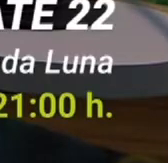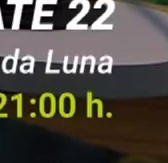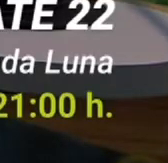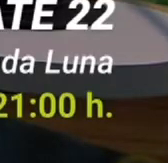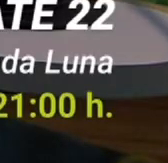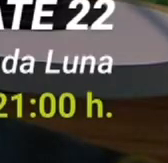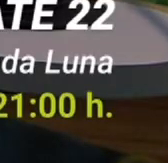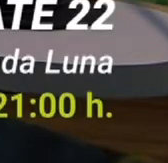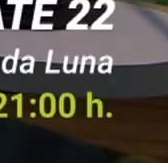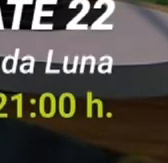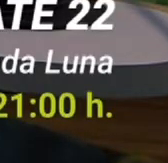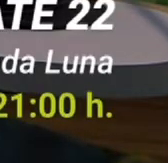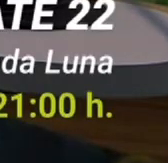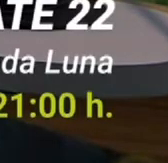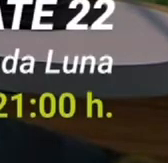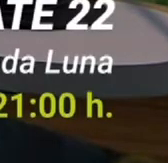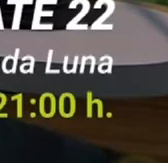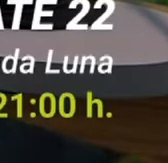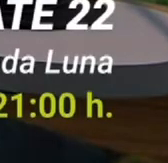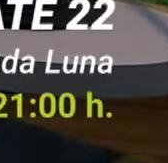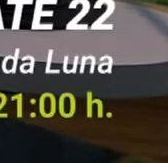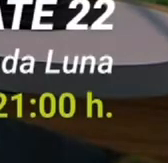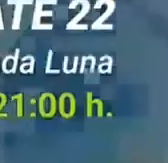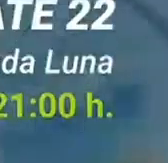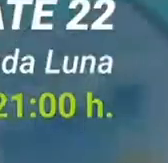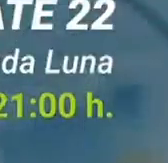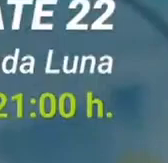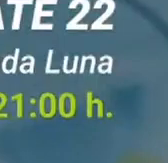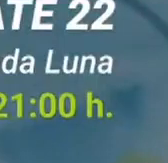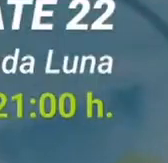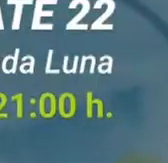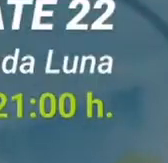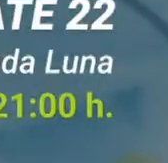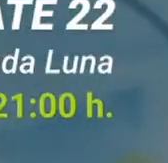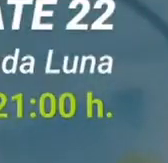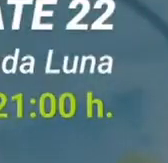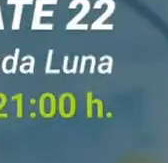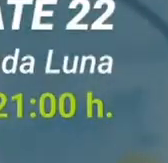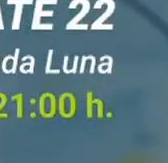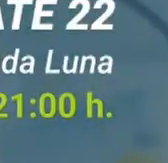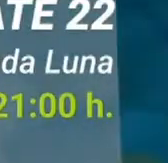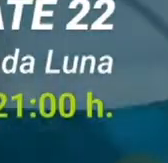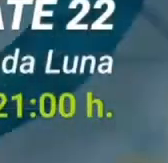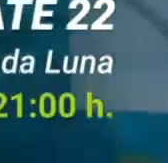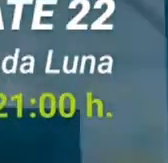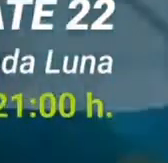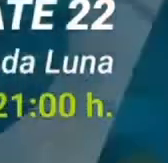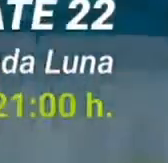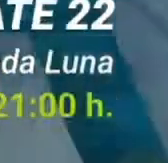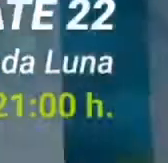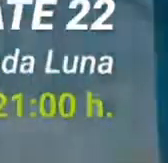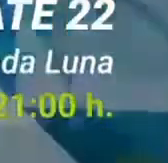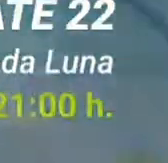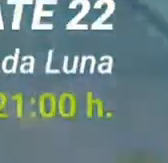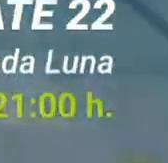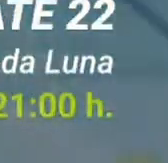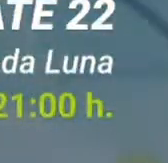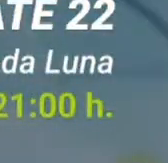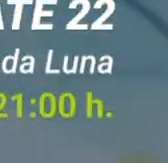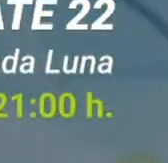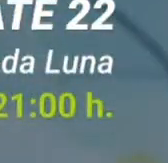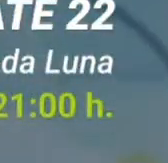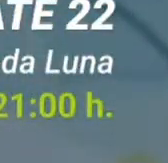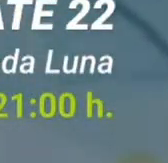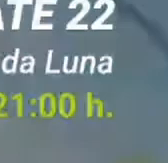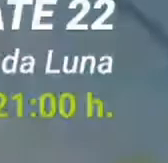muchas gracias Javier hoy 21 horas canal 22 la cultura se ve en todas